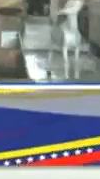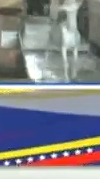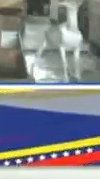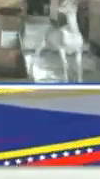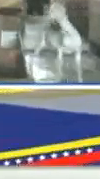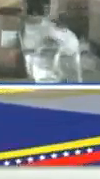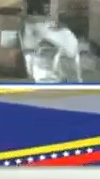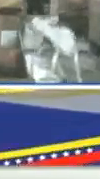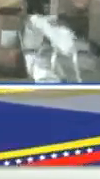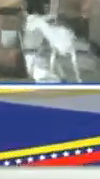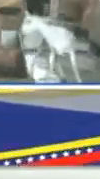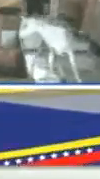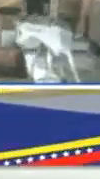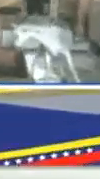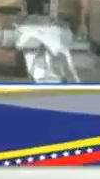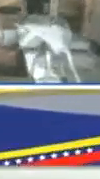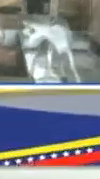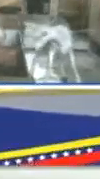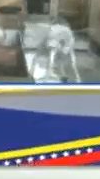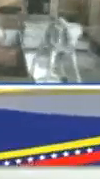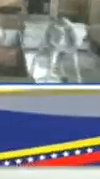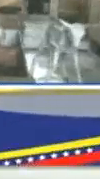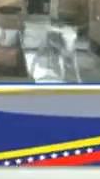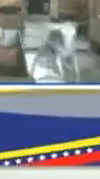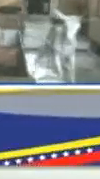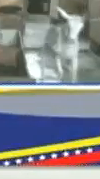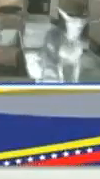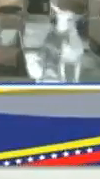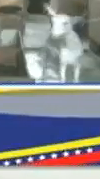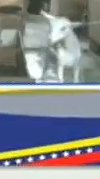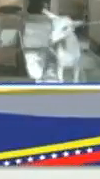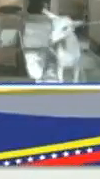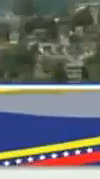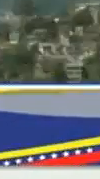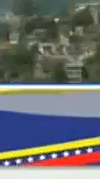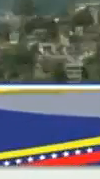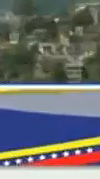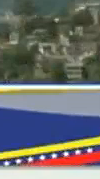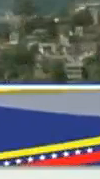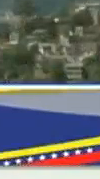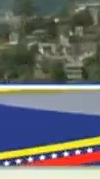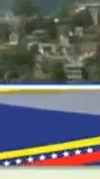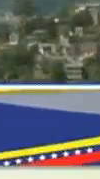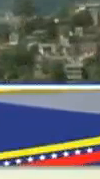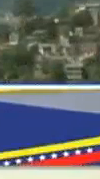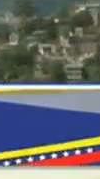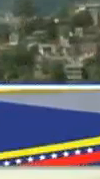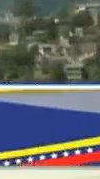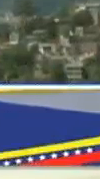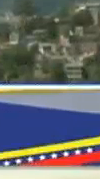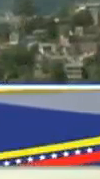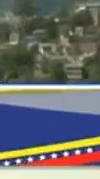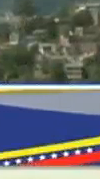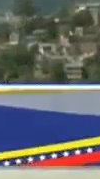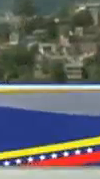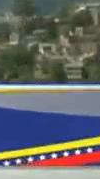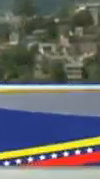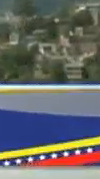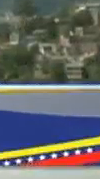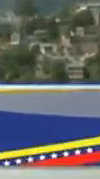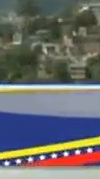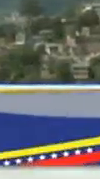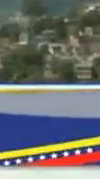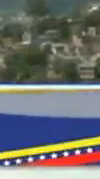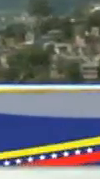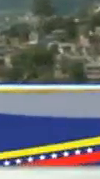momentos donde Venezuela tiene que ser las filas en torno a su gobierno, en torno a una política productiva alternativa. Las cabras y las ovejas también representan